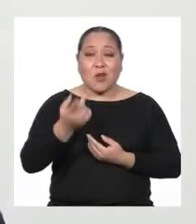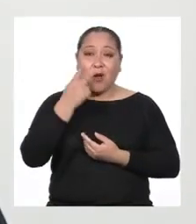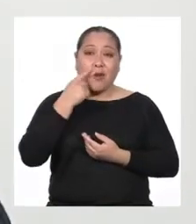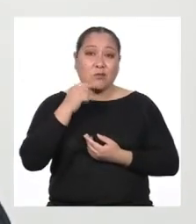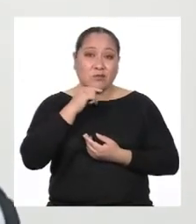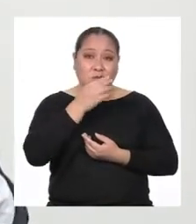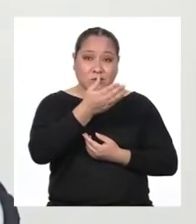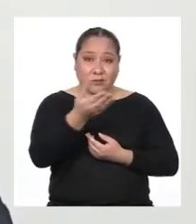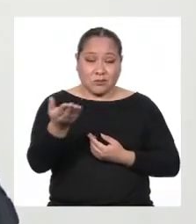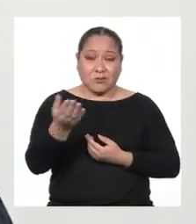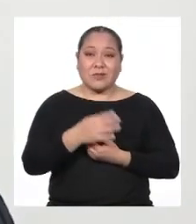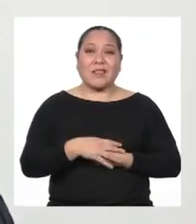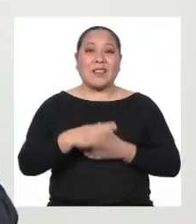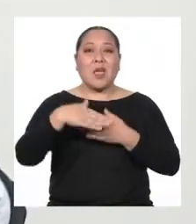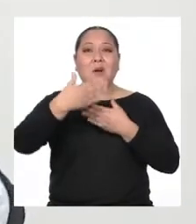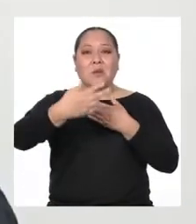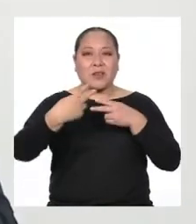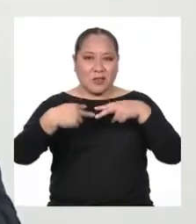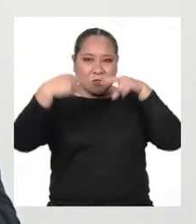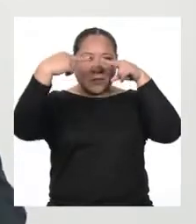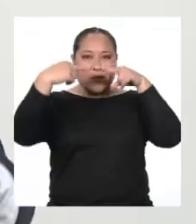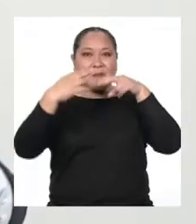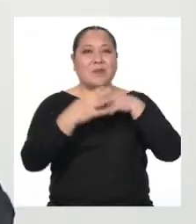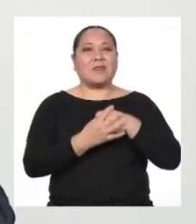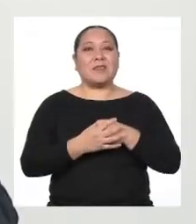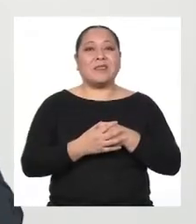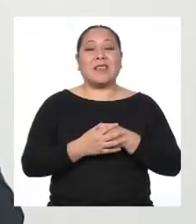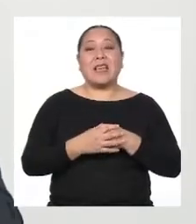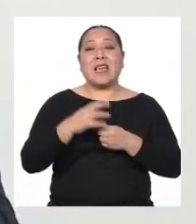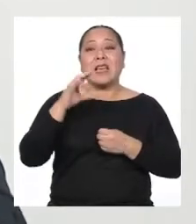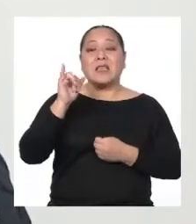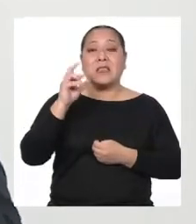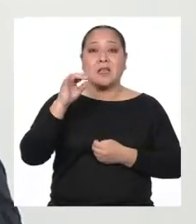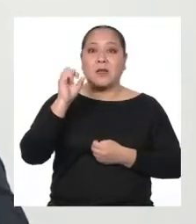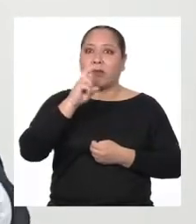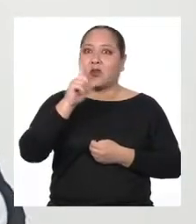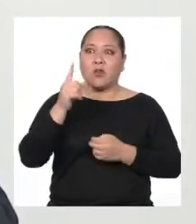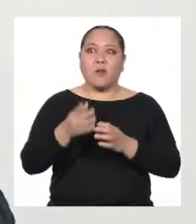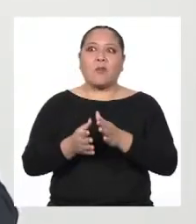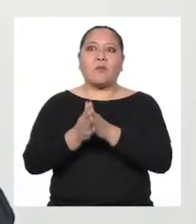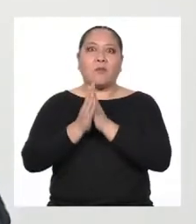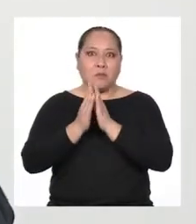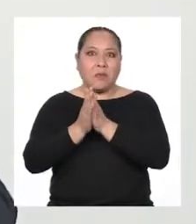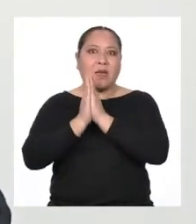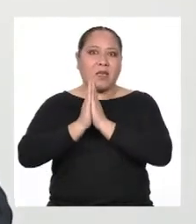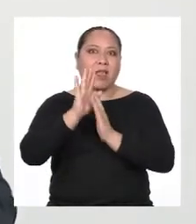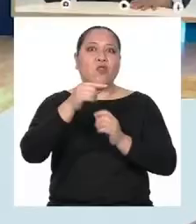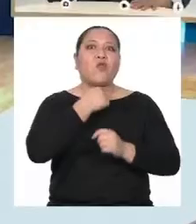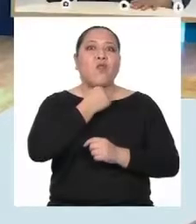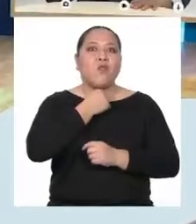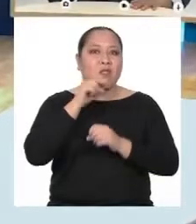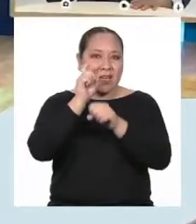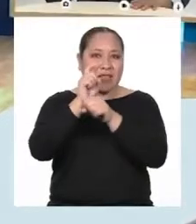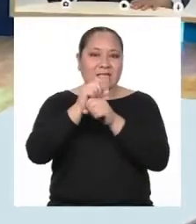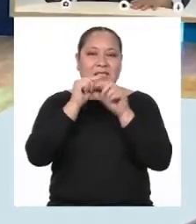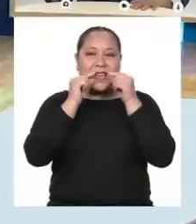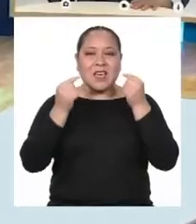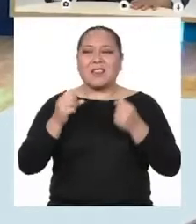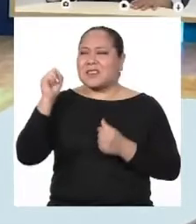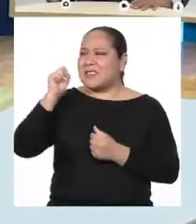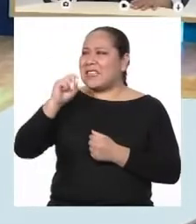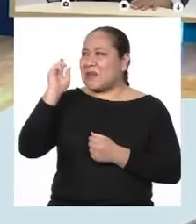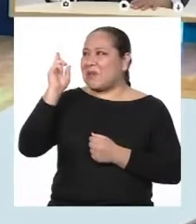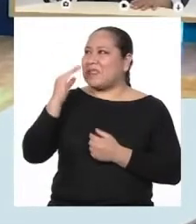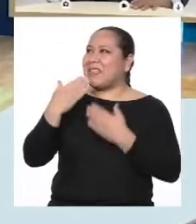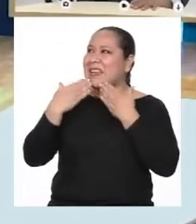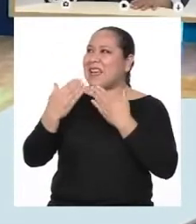todos ustedes Nos vemos pronto Y Yaremis No dejes de pedirle a tu abuelo que te enseñe quechua Claro profesora,